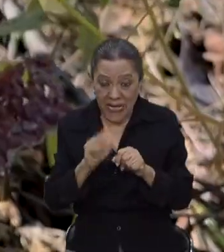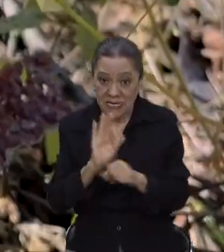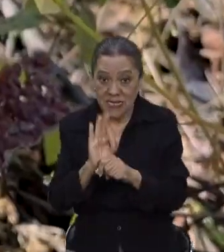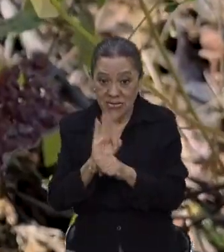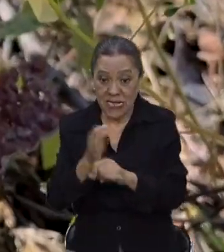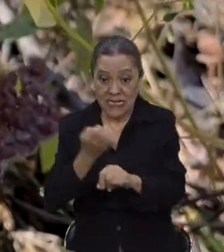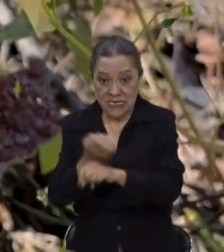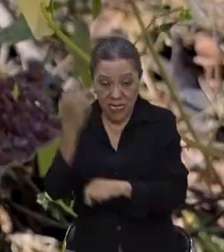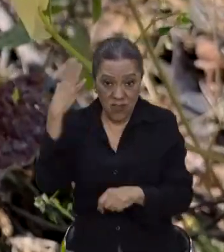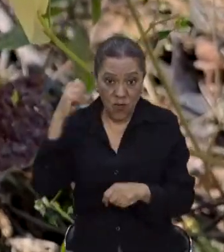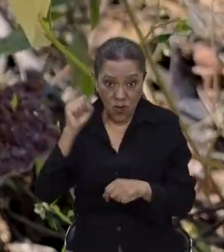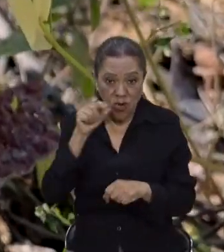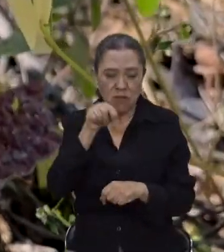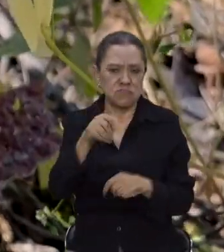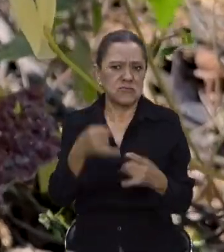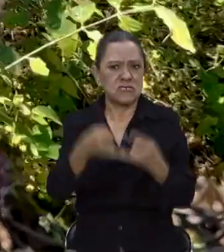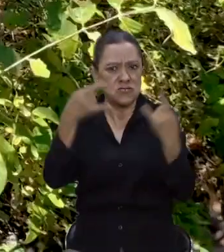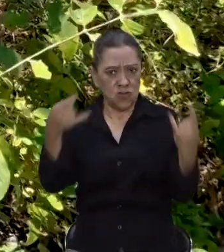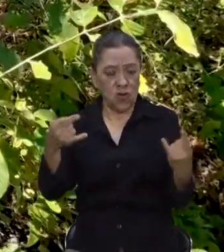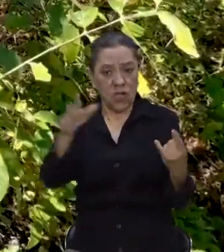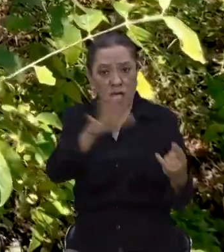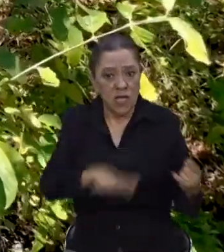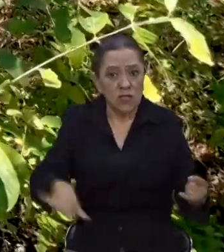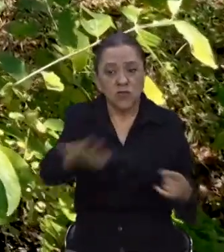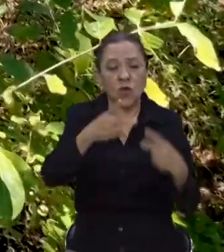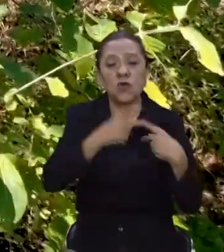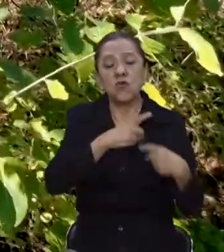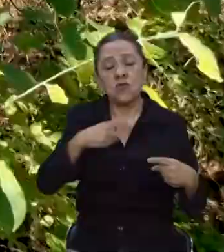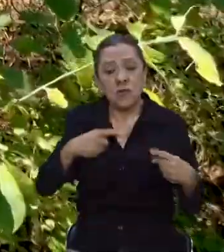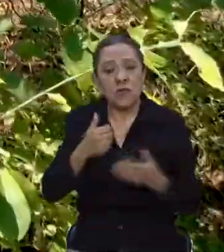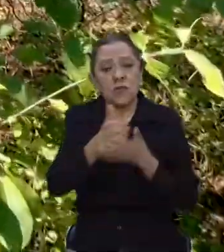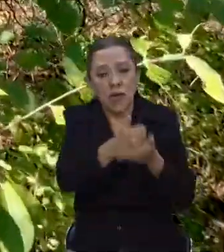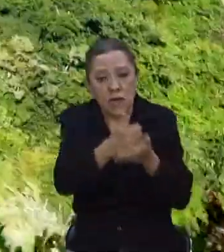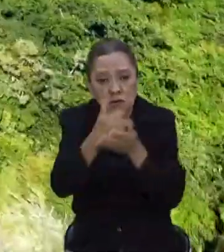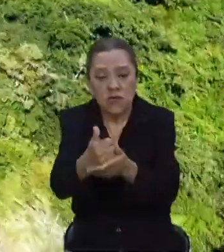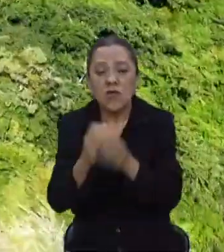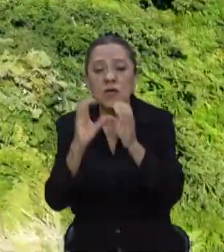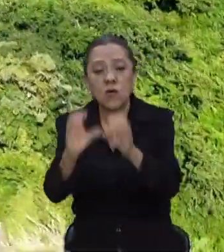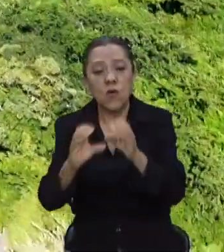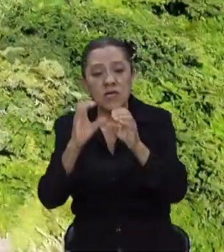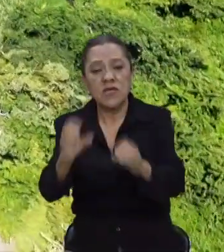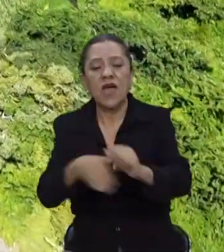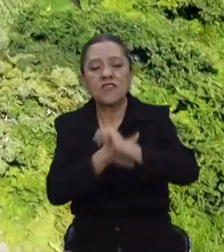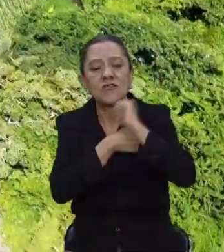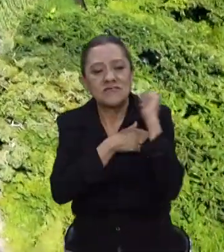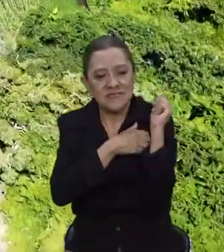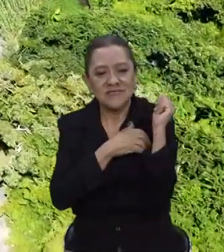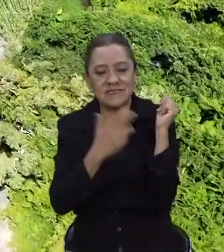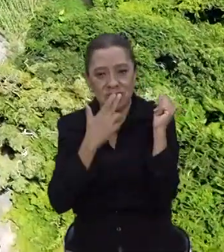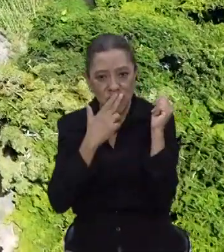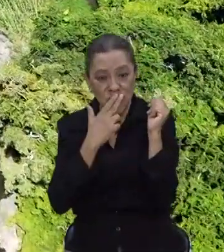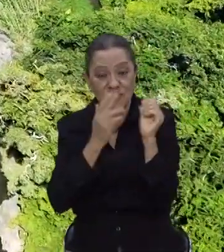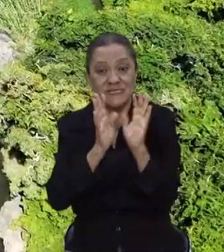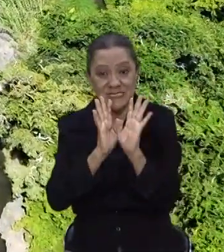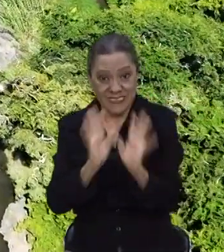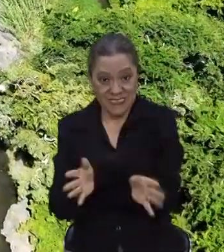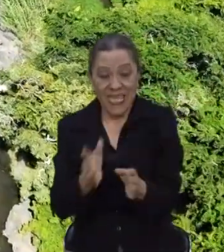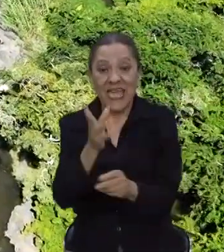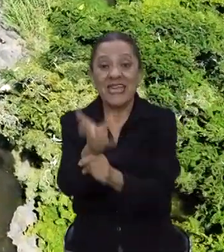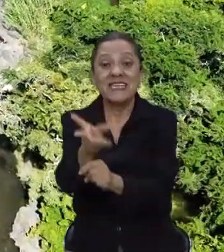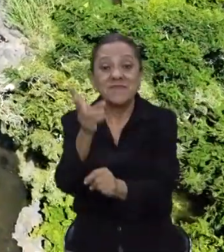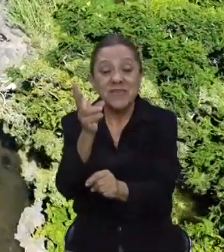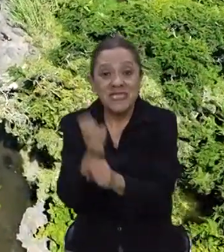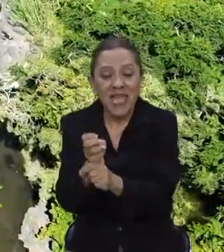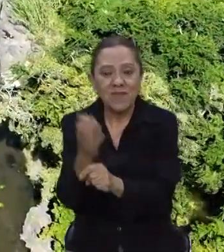Morelos es un hecho histórico. Como ciudadanos, debemos contribuir para su cuidado y preservación. Los invitamos a